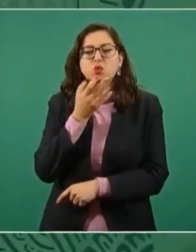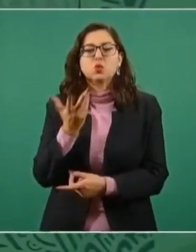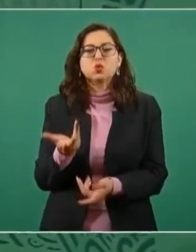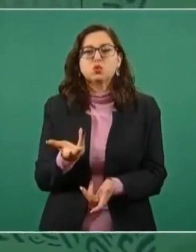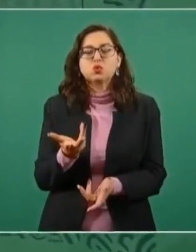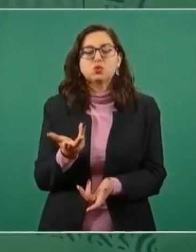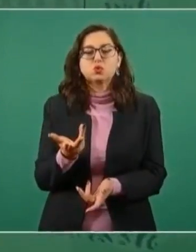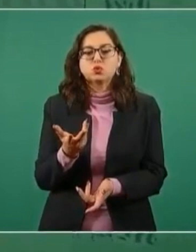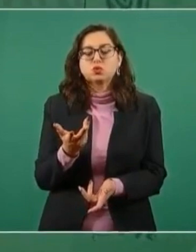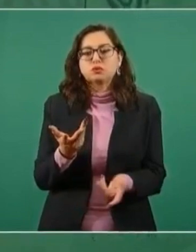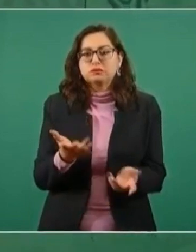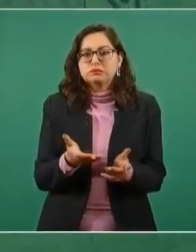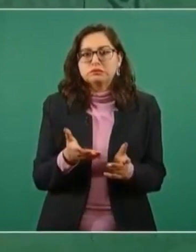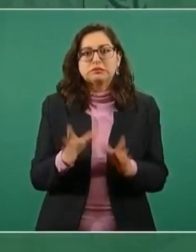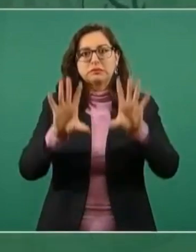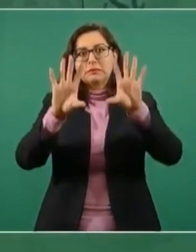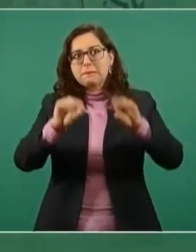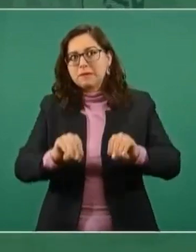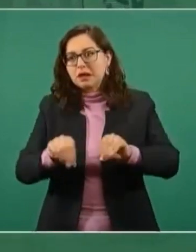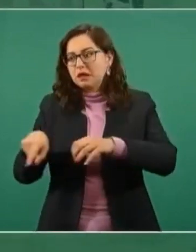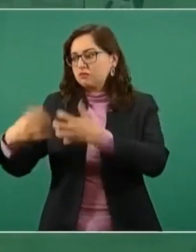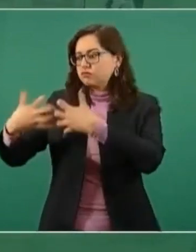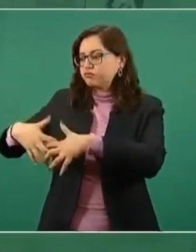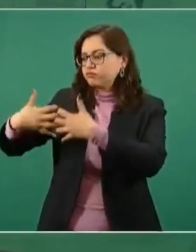Tenemos, desde luego,